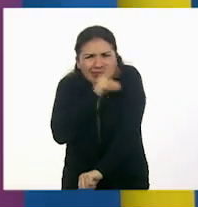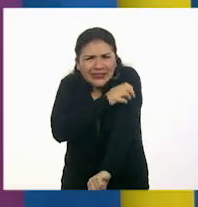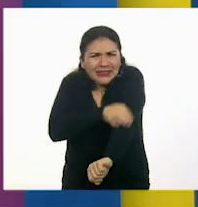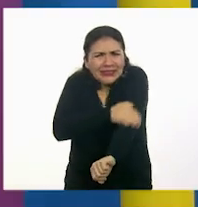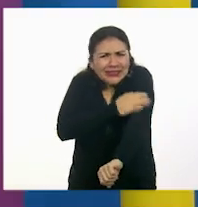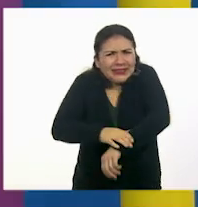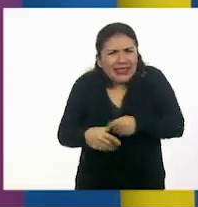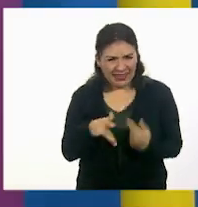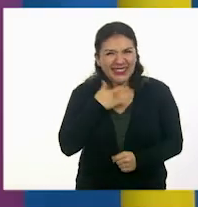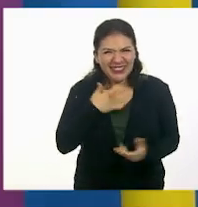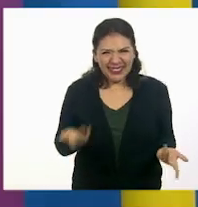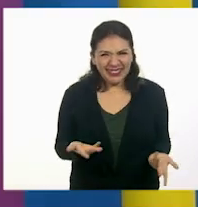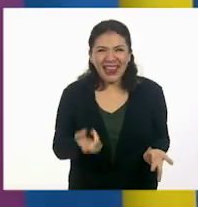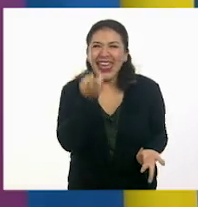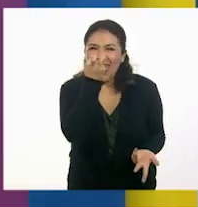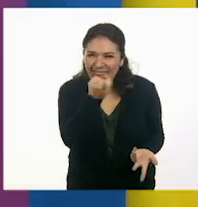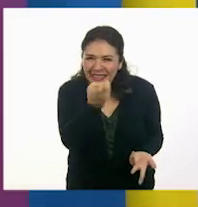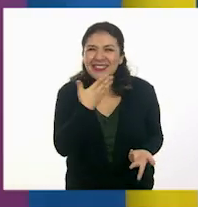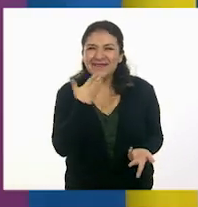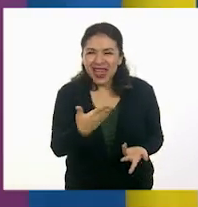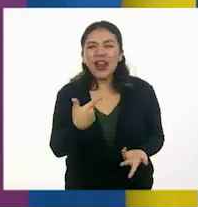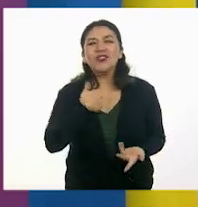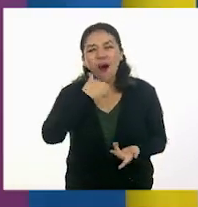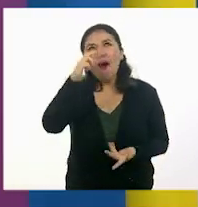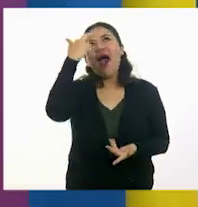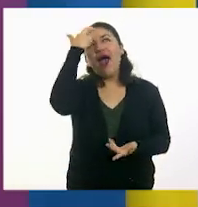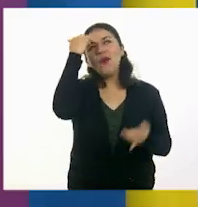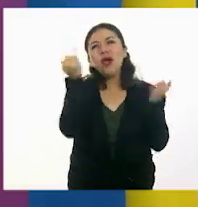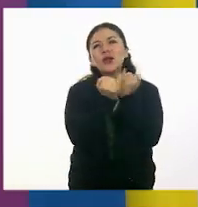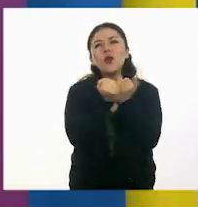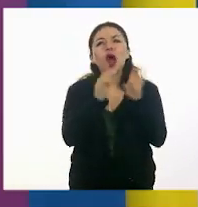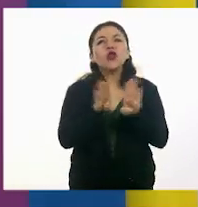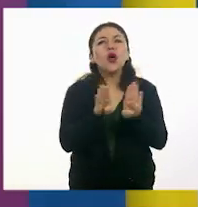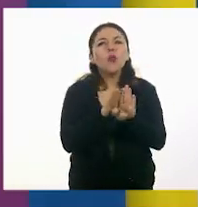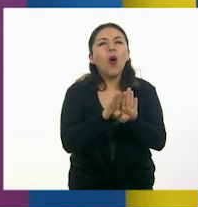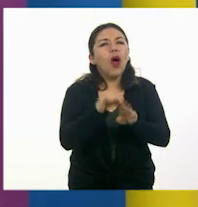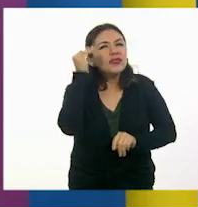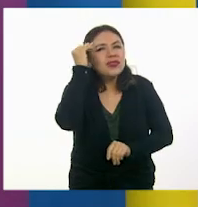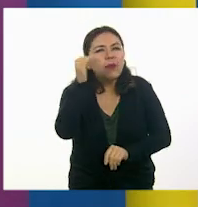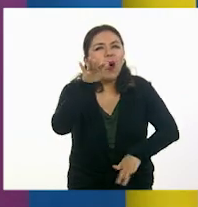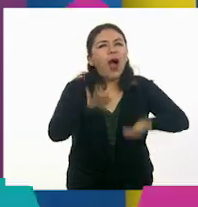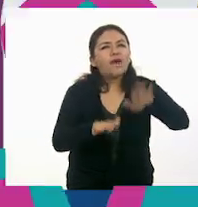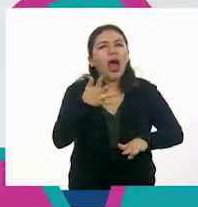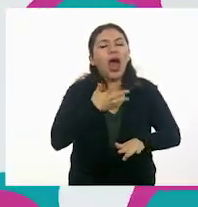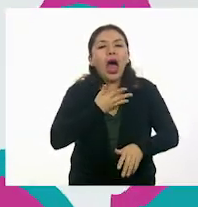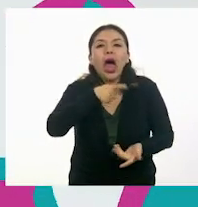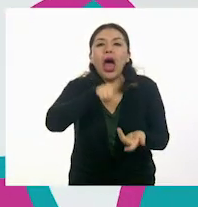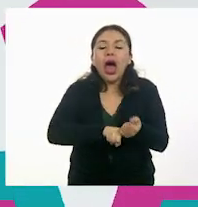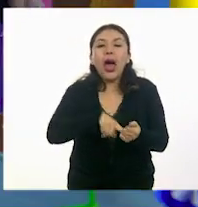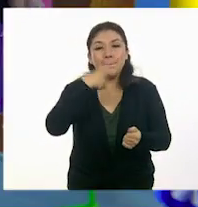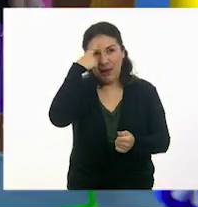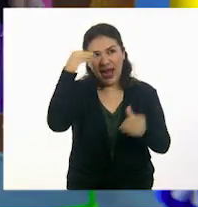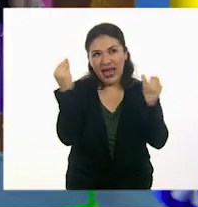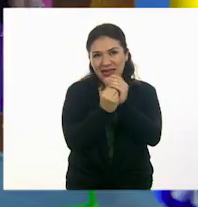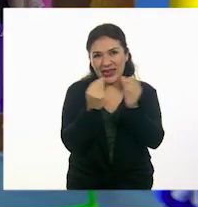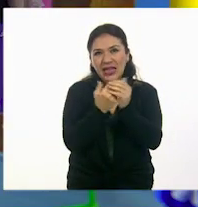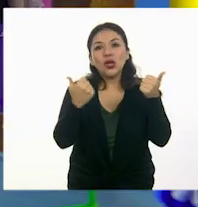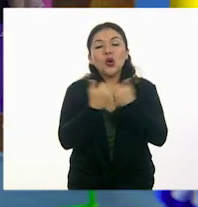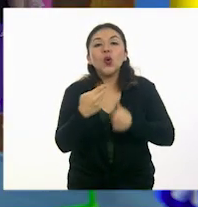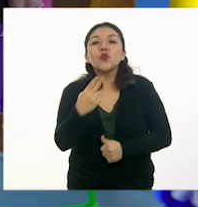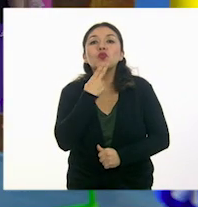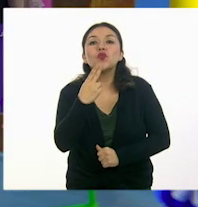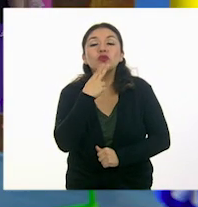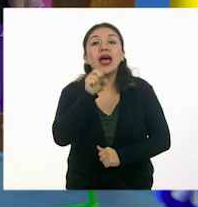comezón. Exacto, Julio. Estoy recordando, además, algunos momentos que tuvimos en las clases en los que usamos